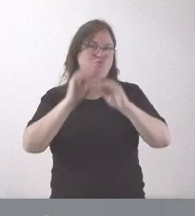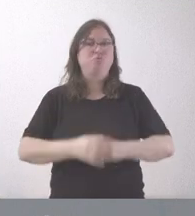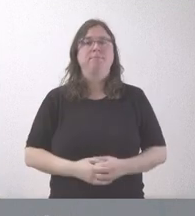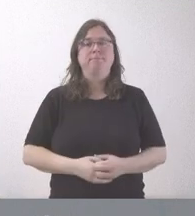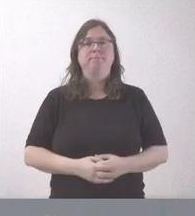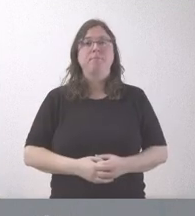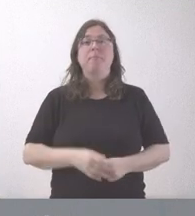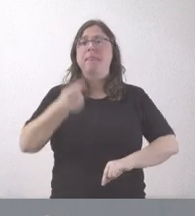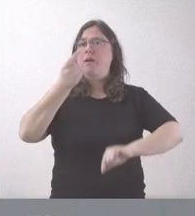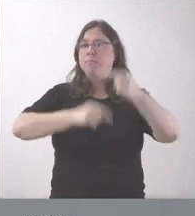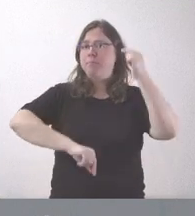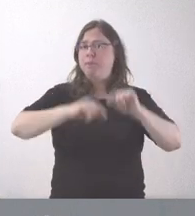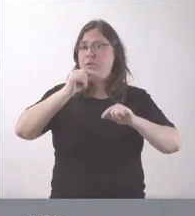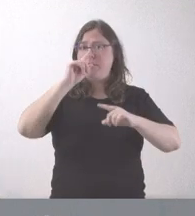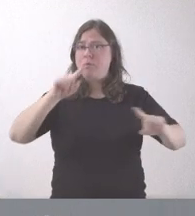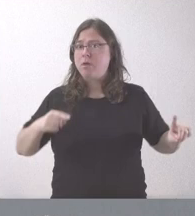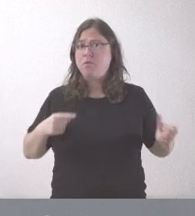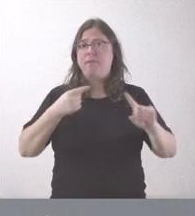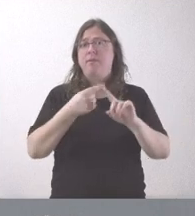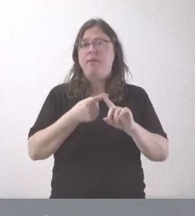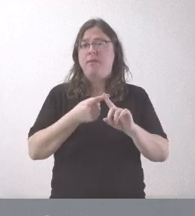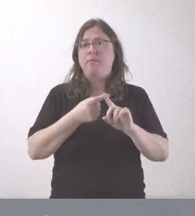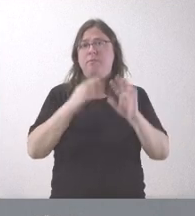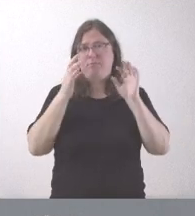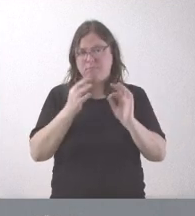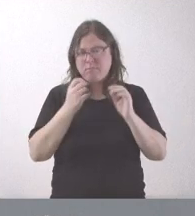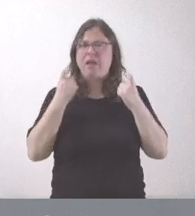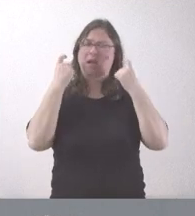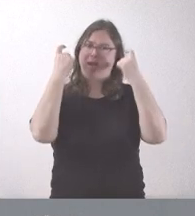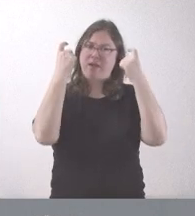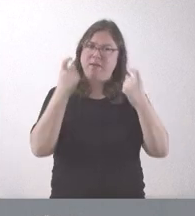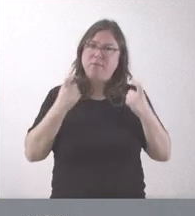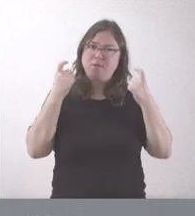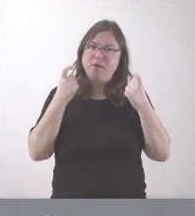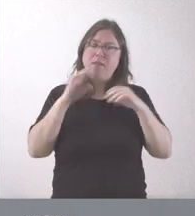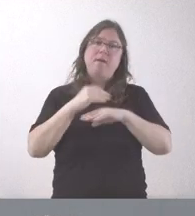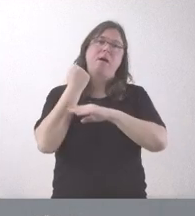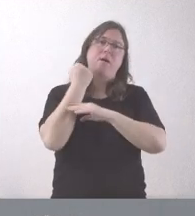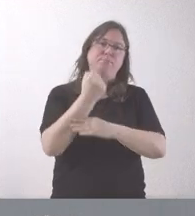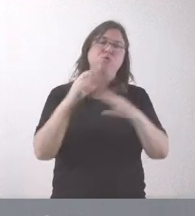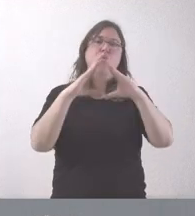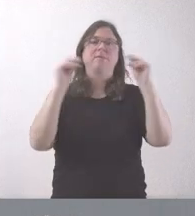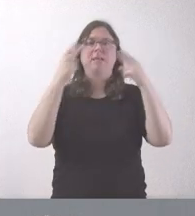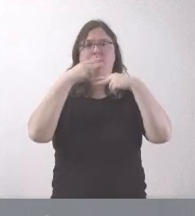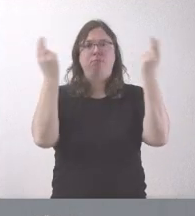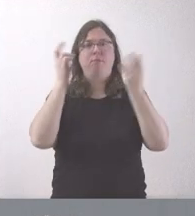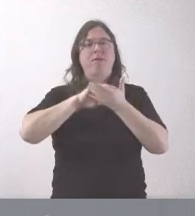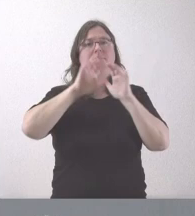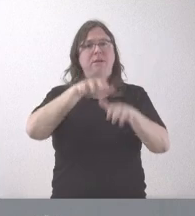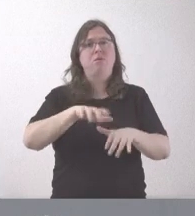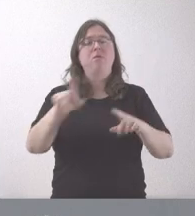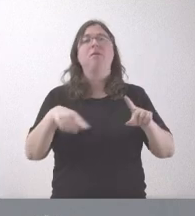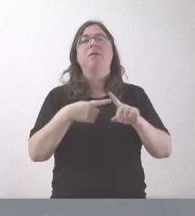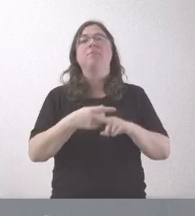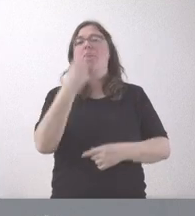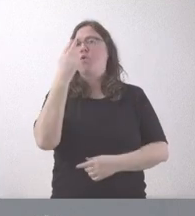El presupuesto de la comunidad para el próximo ejercicio hace un esfuerzo muy importante también en favor de las universidades públicas de nuestra comunidad autónoma y, lógicamente,